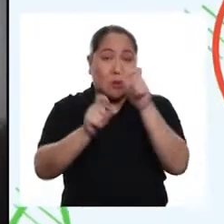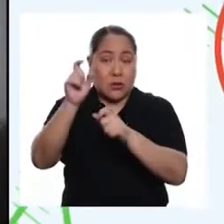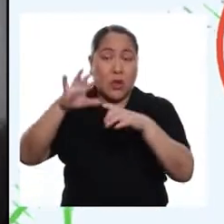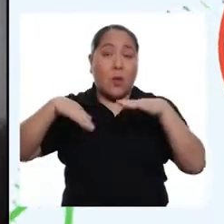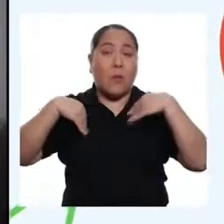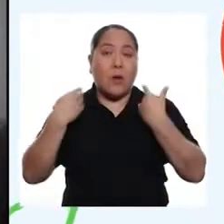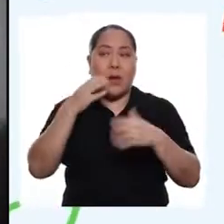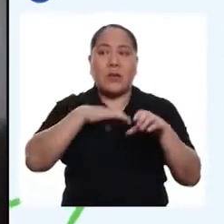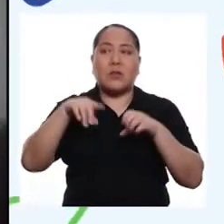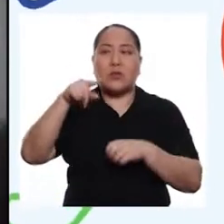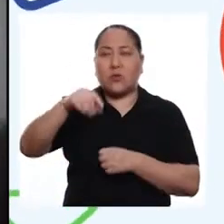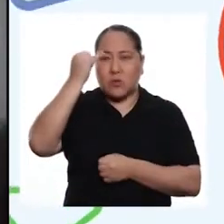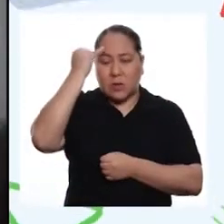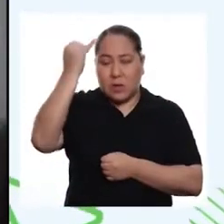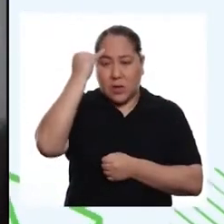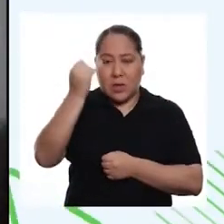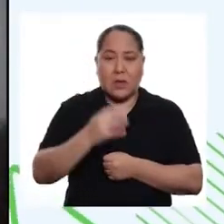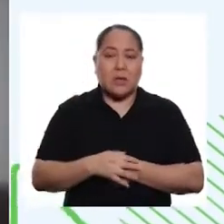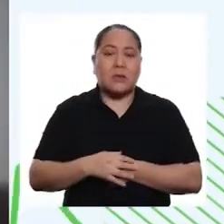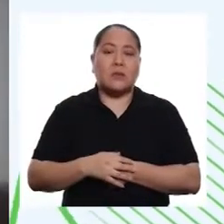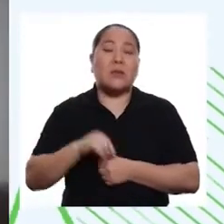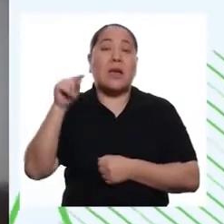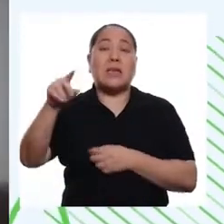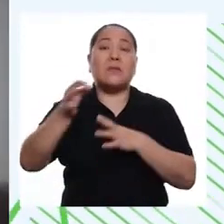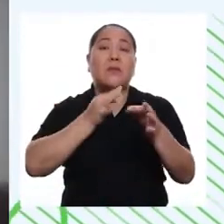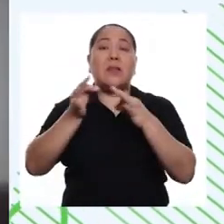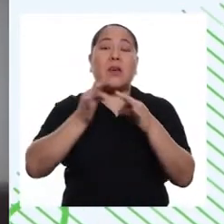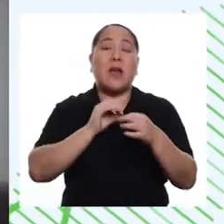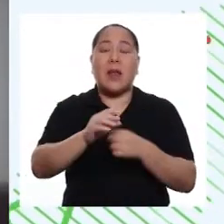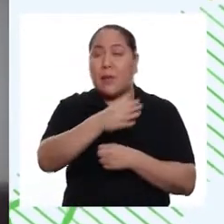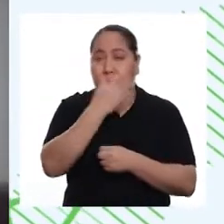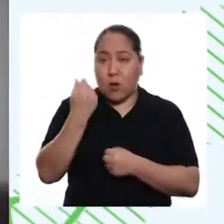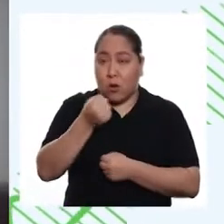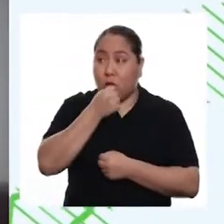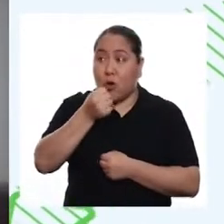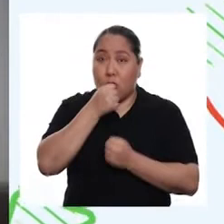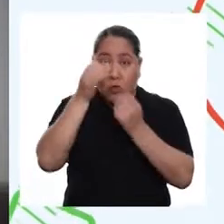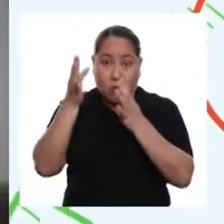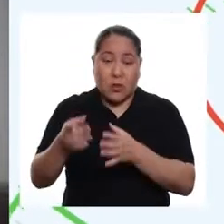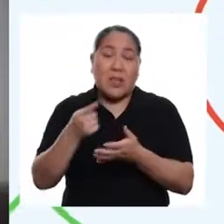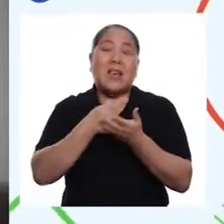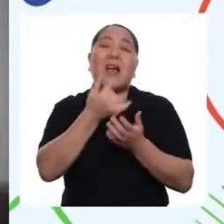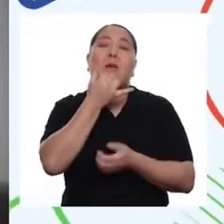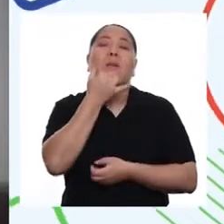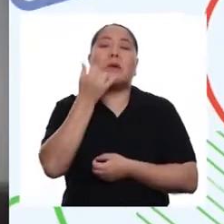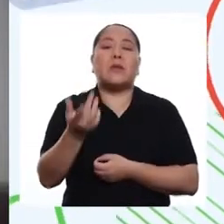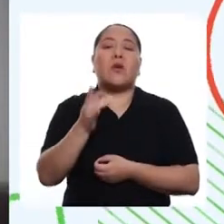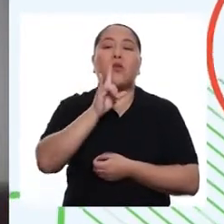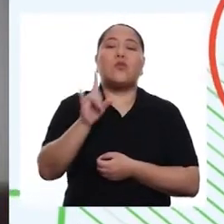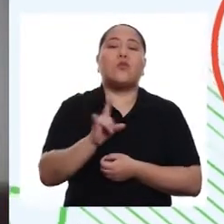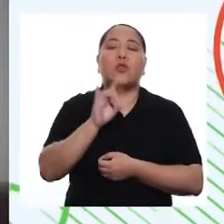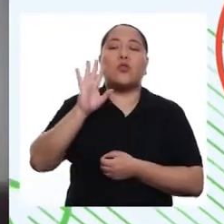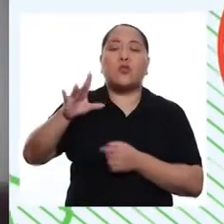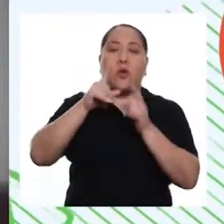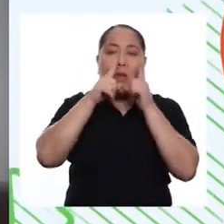puedan hacer sus comentarios, explicarles un poco mejor en qué consiste usando la lengua